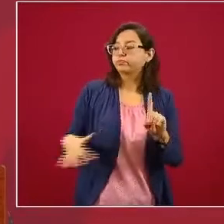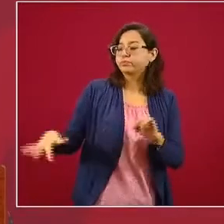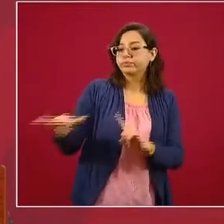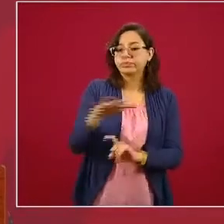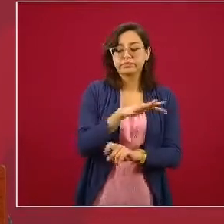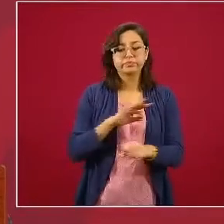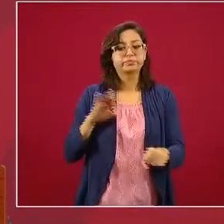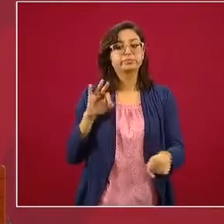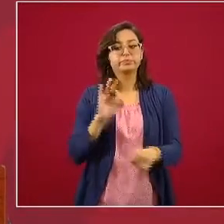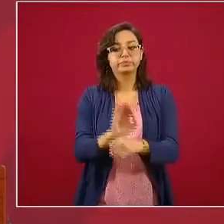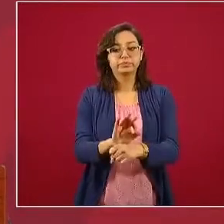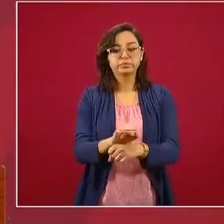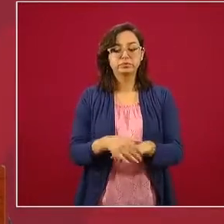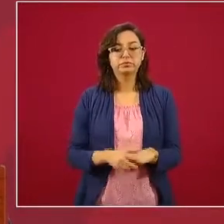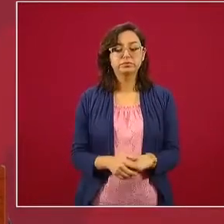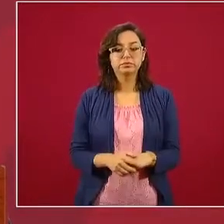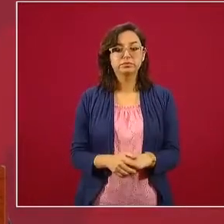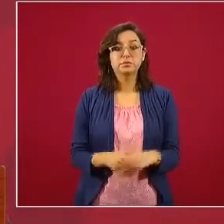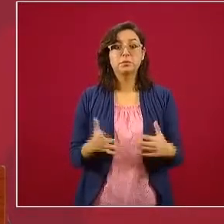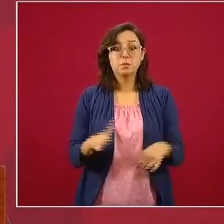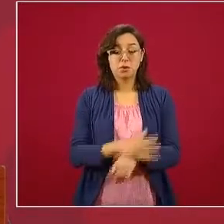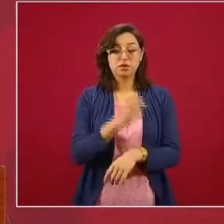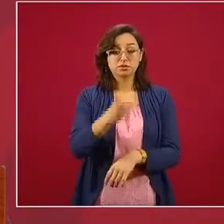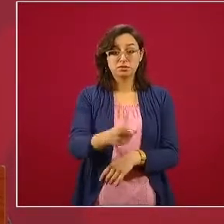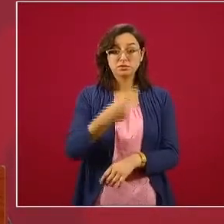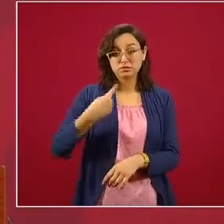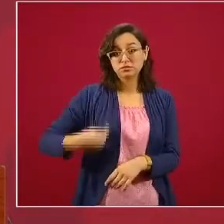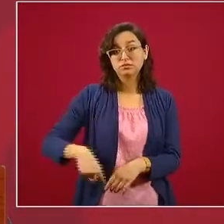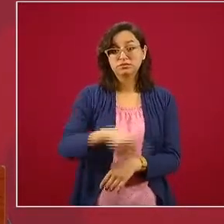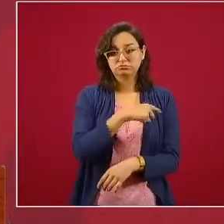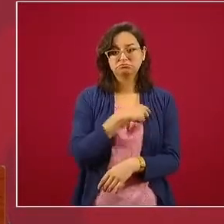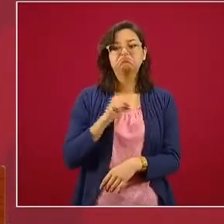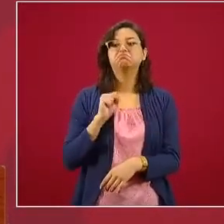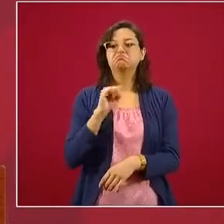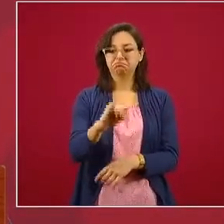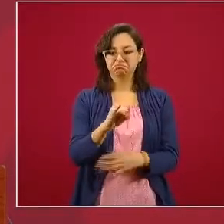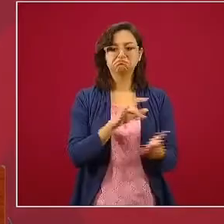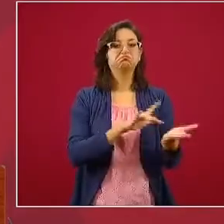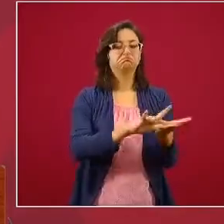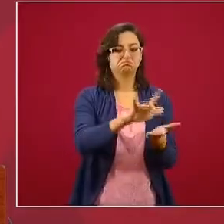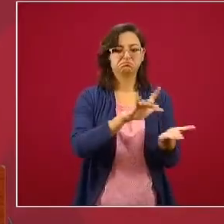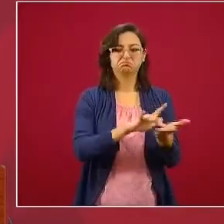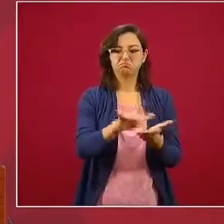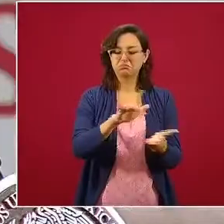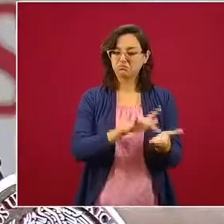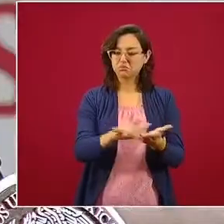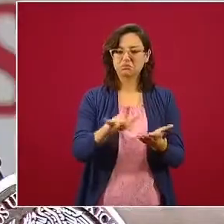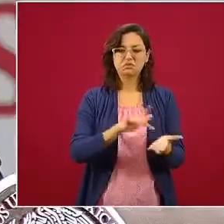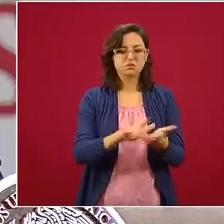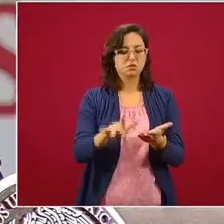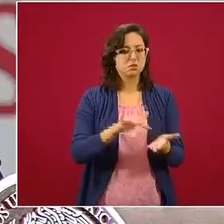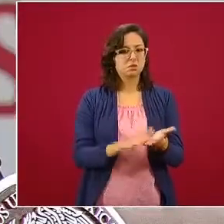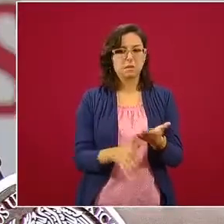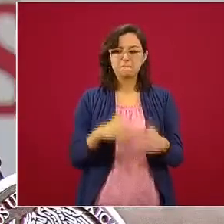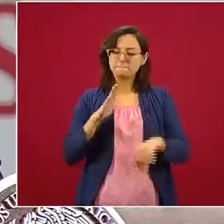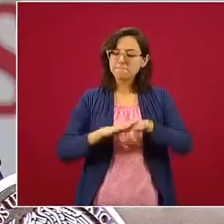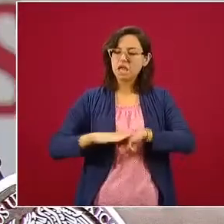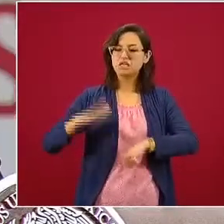Y es por ello que nuestro apoyo a estos trabajadores también debe ser tan amplio como sea posible.